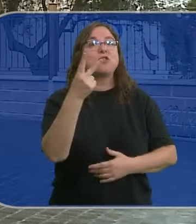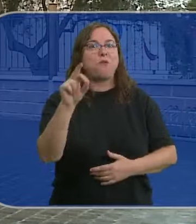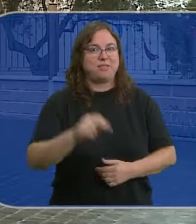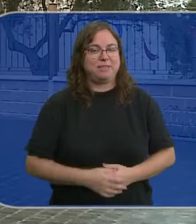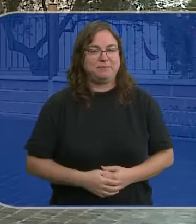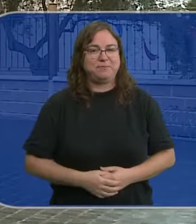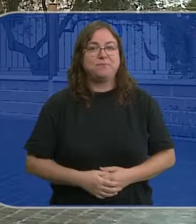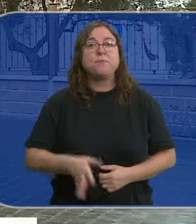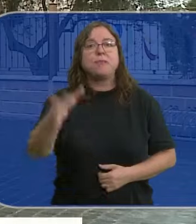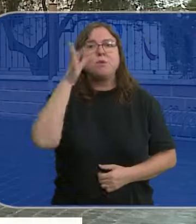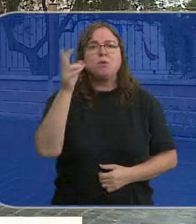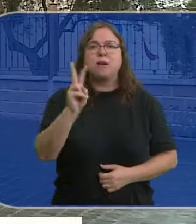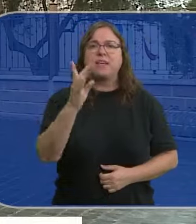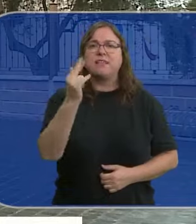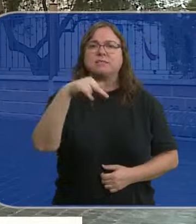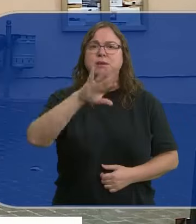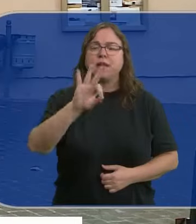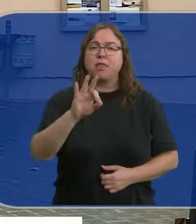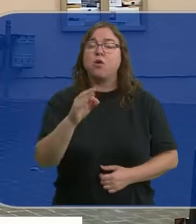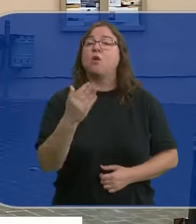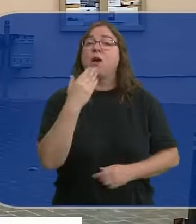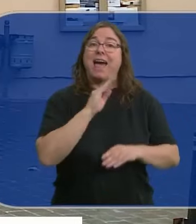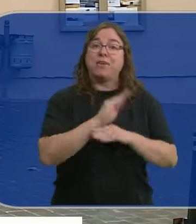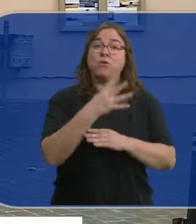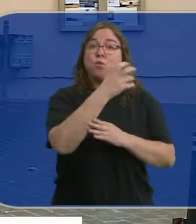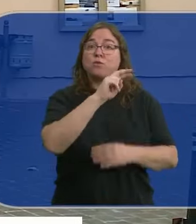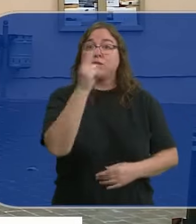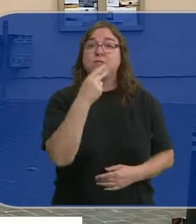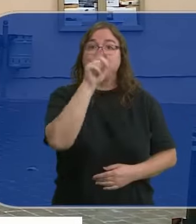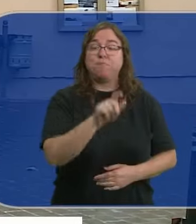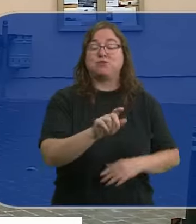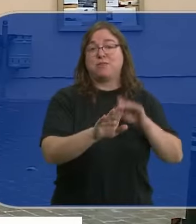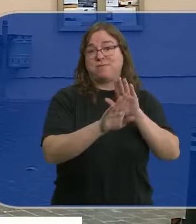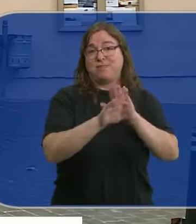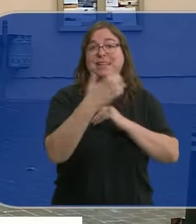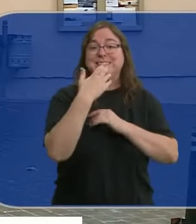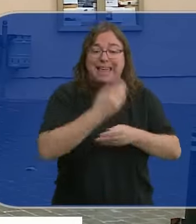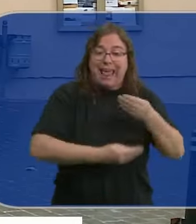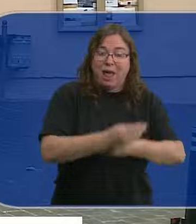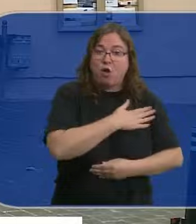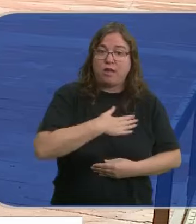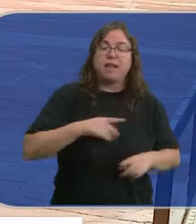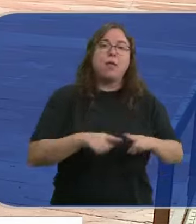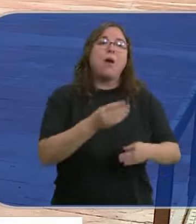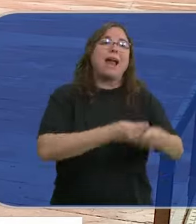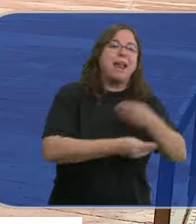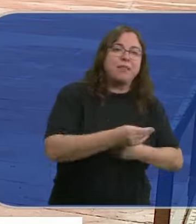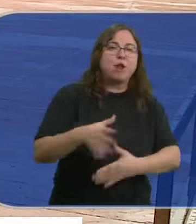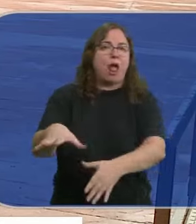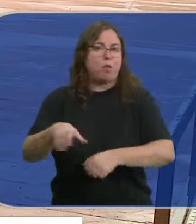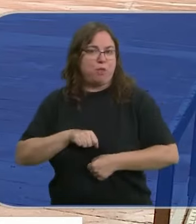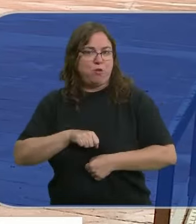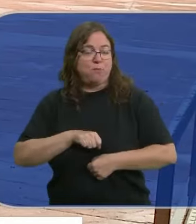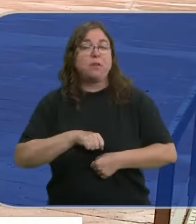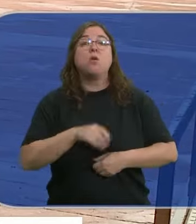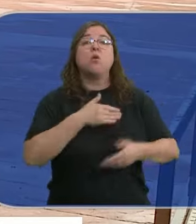Un municipio vallisoletano, Traspinedo, va a dar ayudas de 400 euros a aquellos vecinos que decidan ampliar la familia, ya sea por nacimiento o adopción.